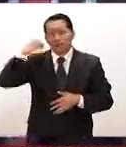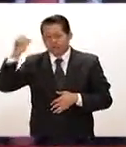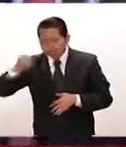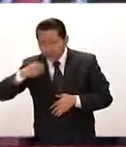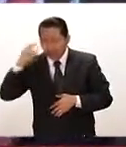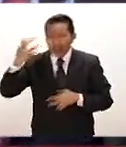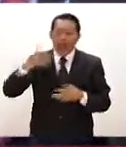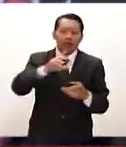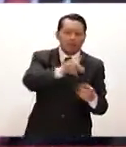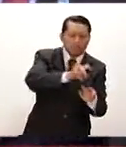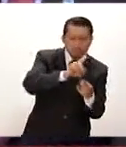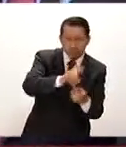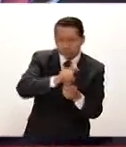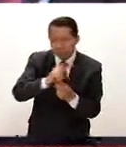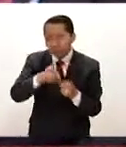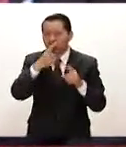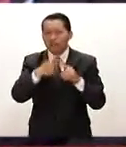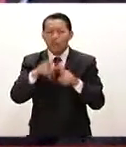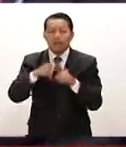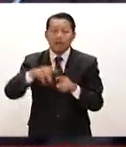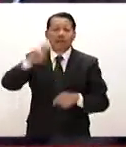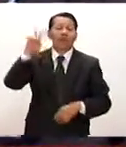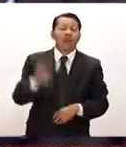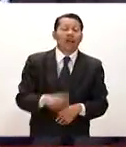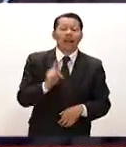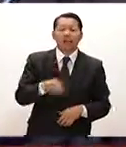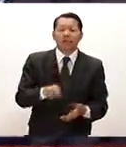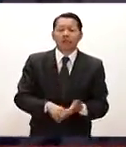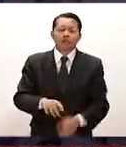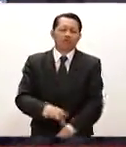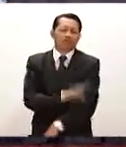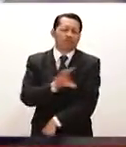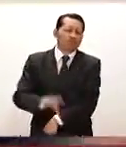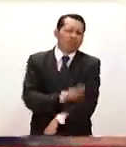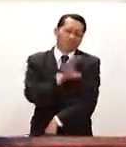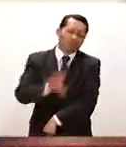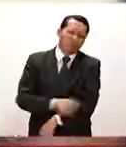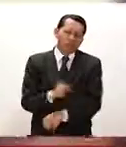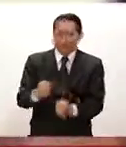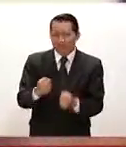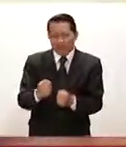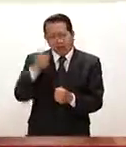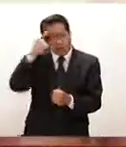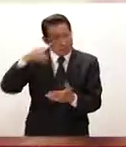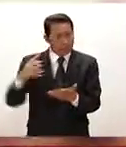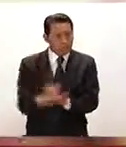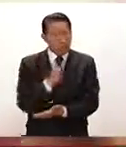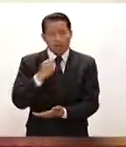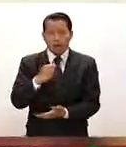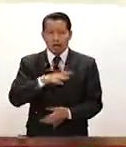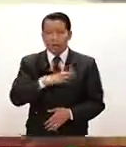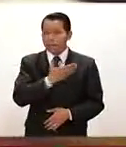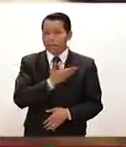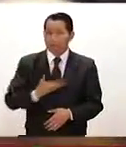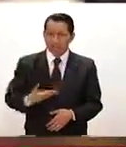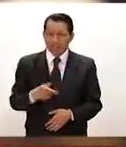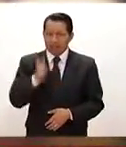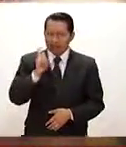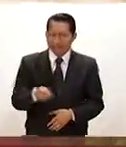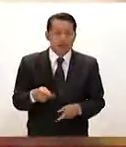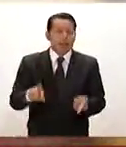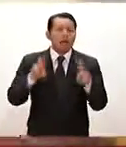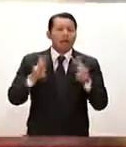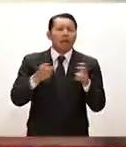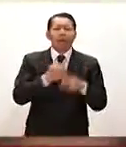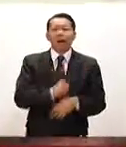recaudación de fondos. Realmente se necesita una energía muy especial para ganar la presidencia en este país y definitivamente este tema de